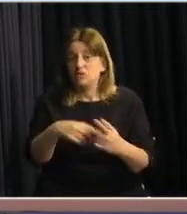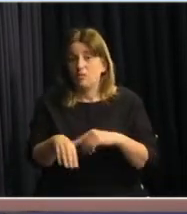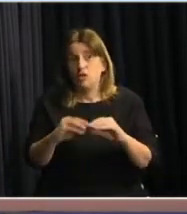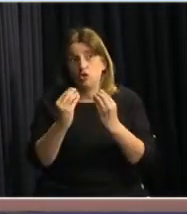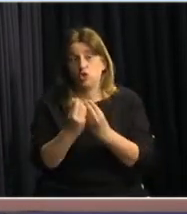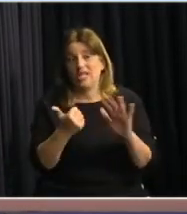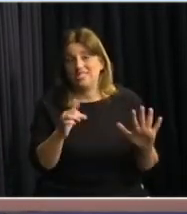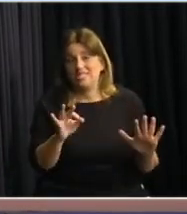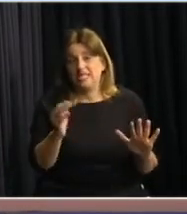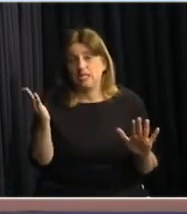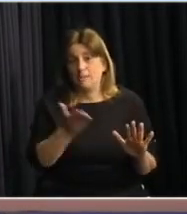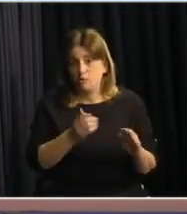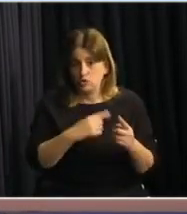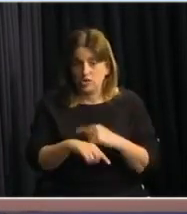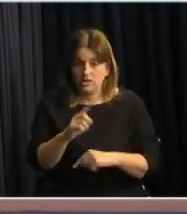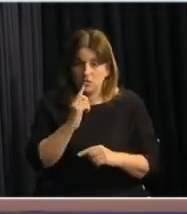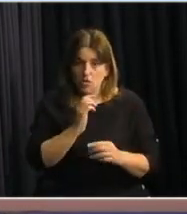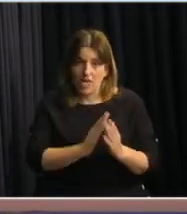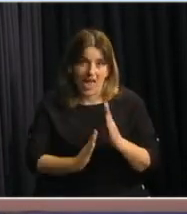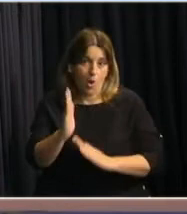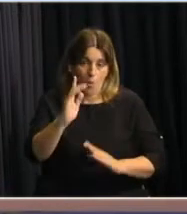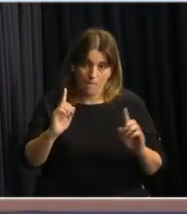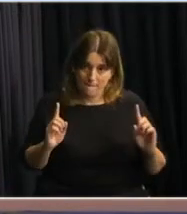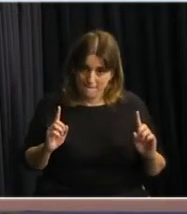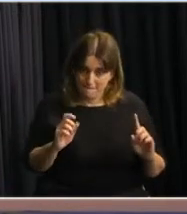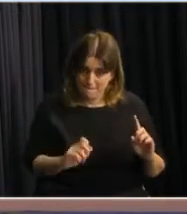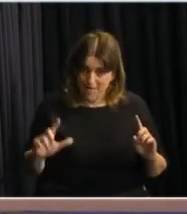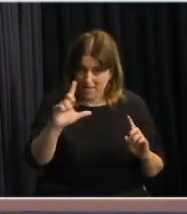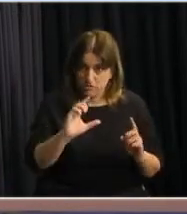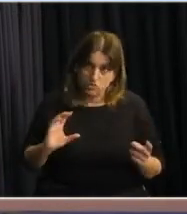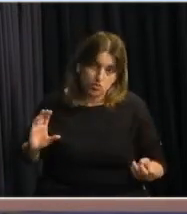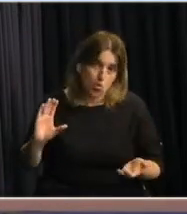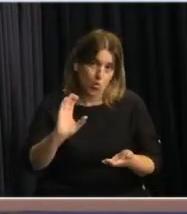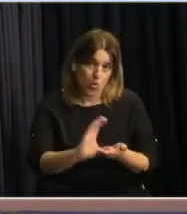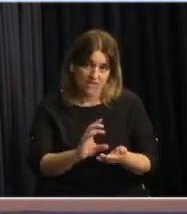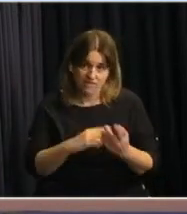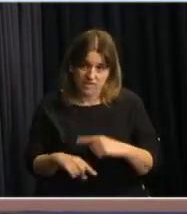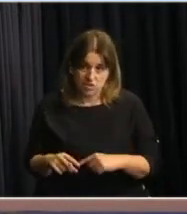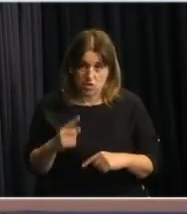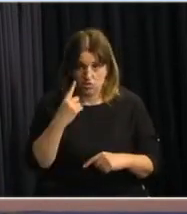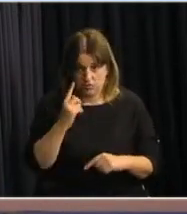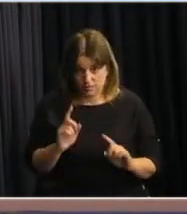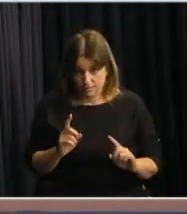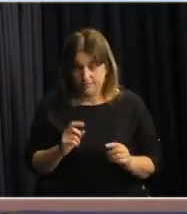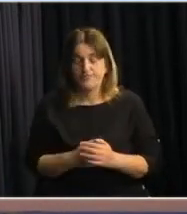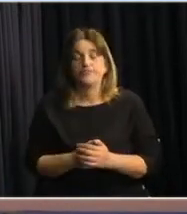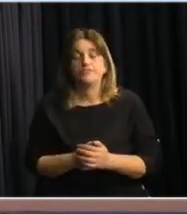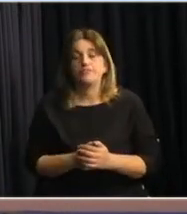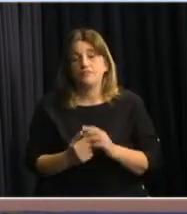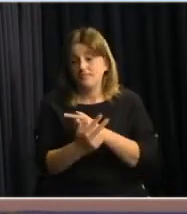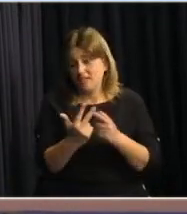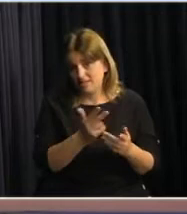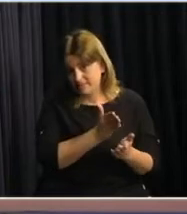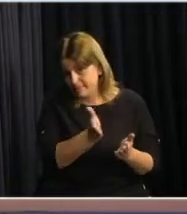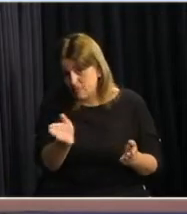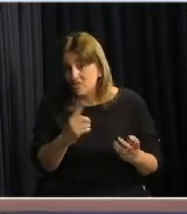60% de aumento en la inversión en estos instrumentos sociales. Ahora, estos números,